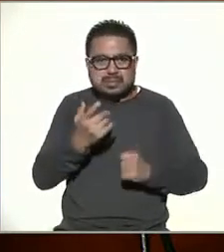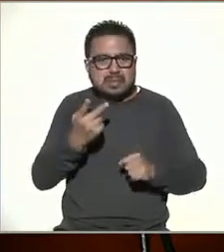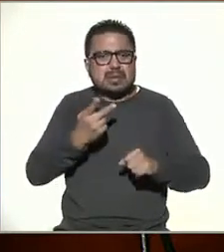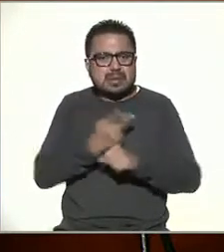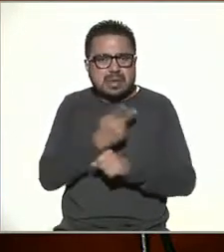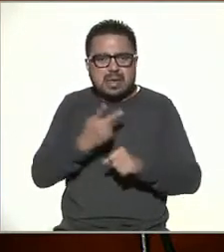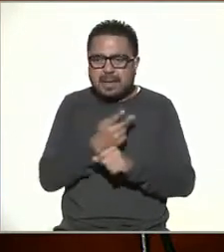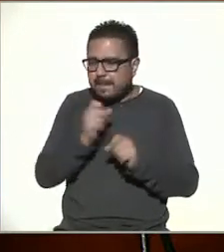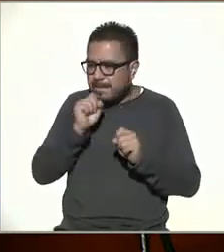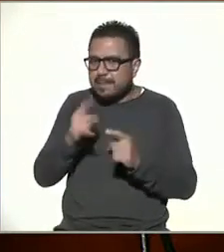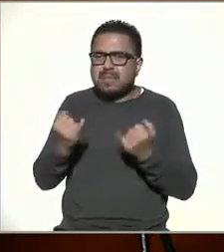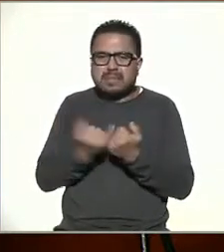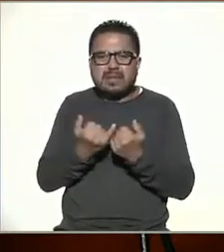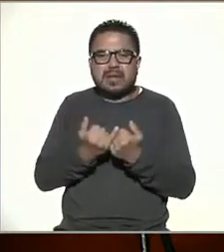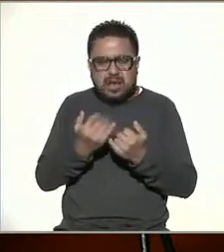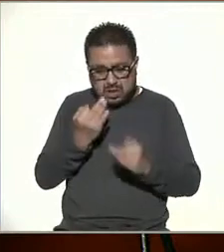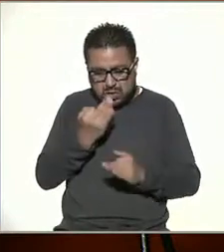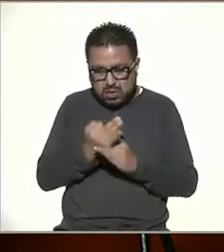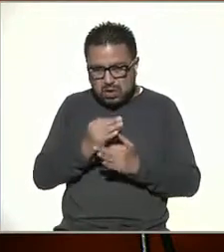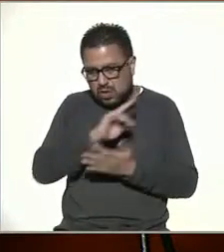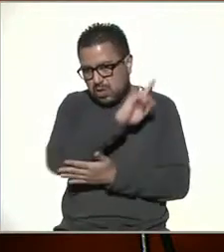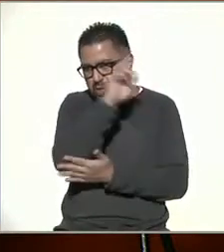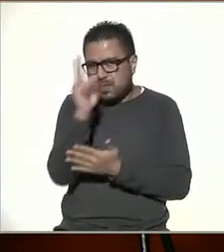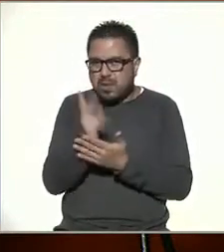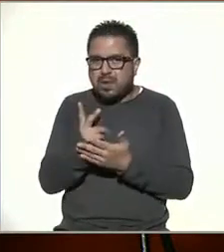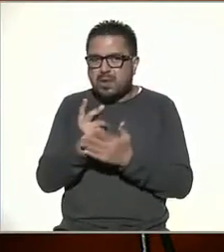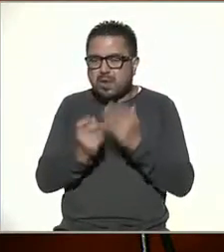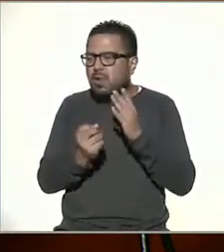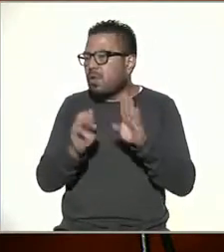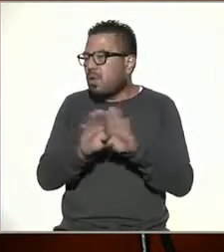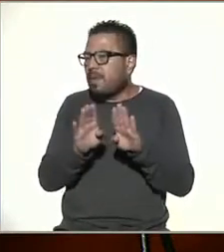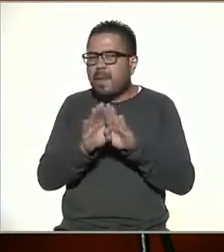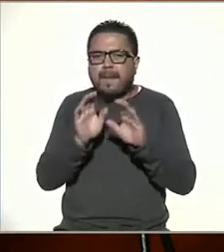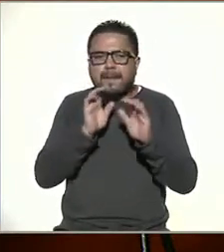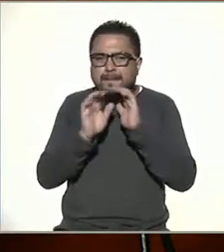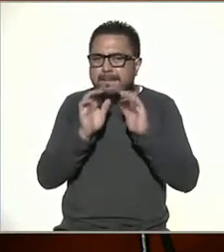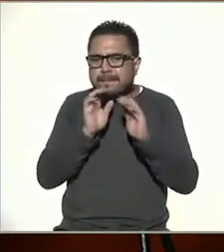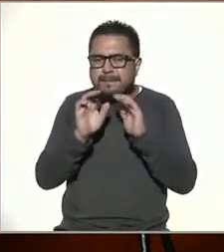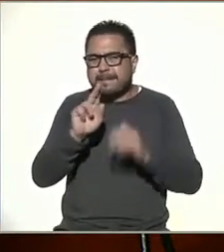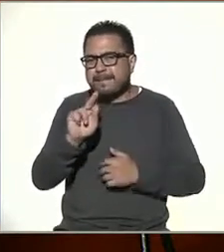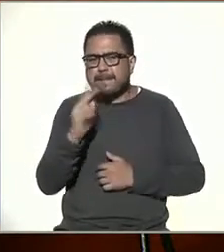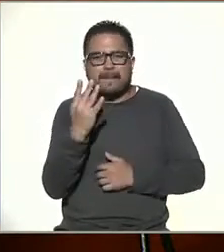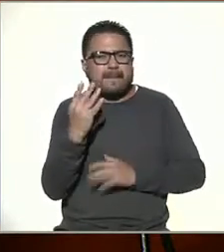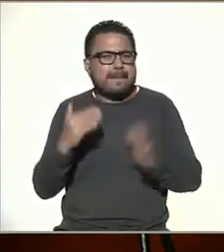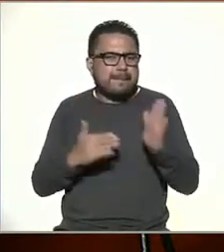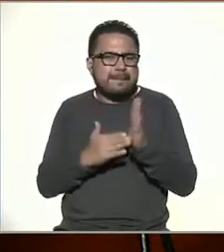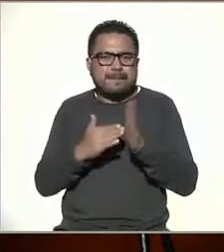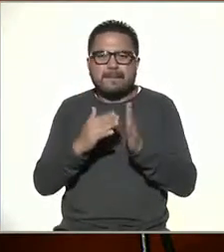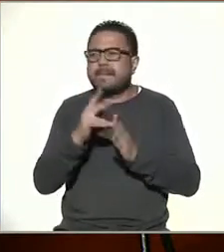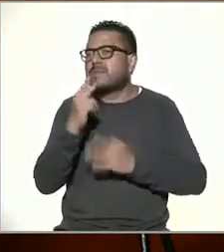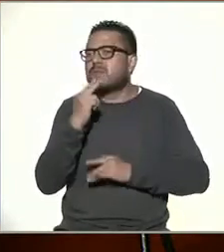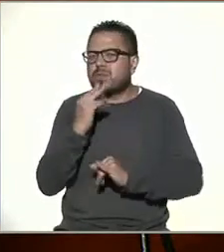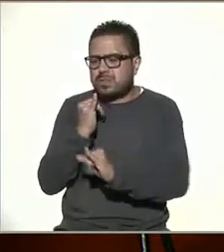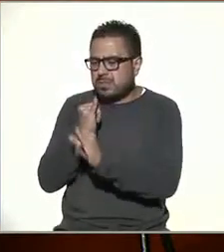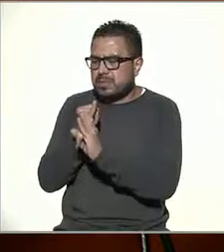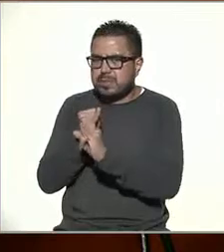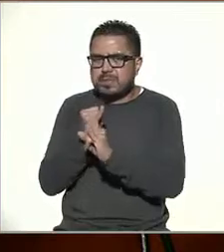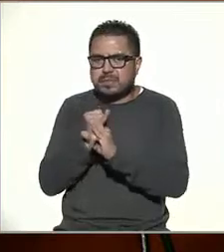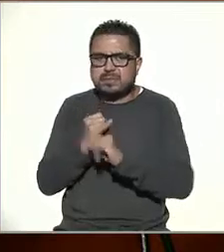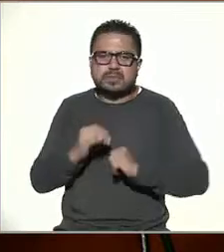que hubiera una cruzada para que ahora que ya es un medio de comunicación, estamos hablando de 84 millones de usuarios en Internet,